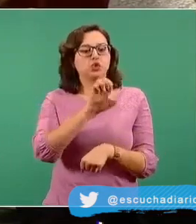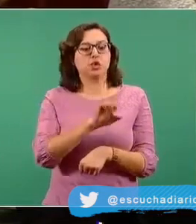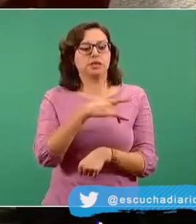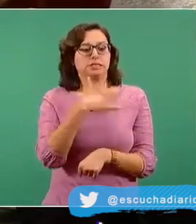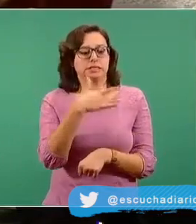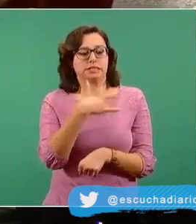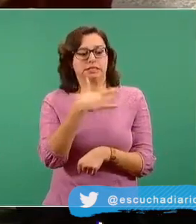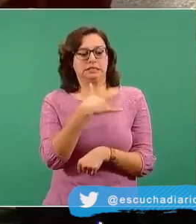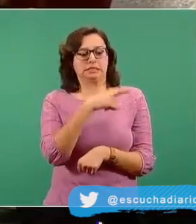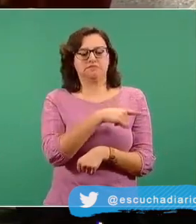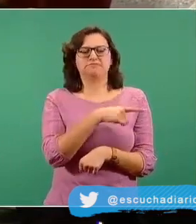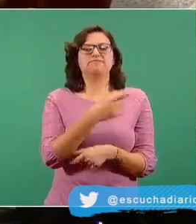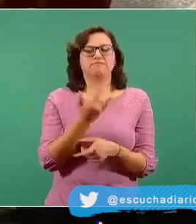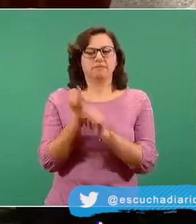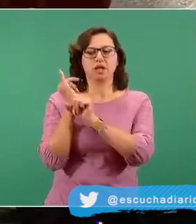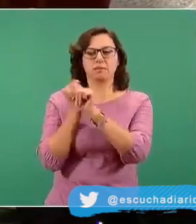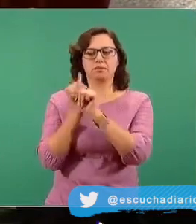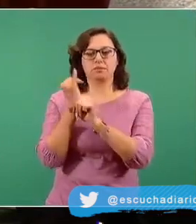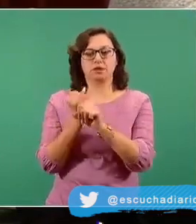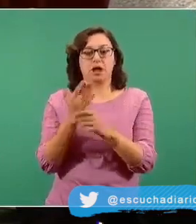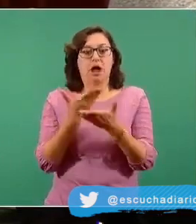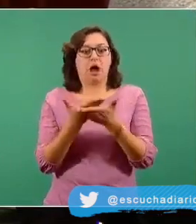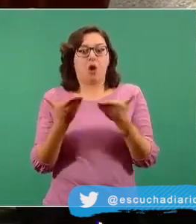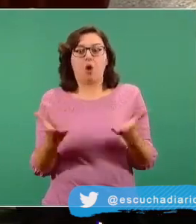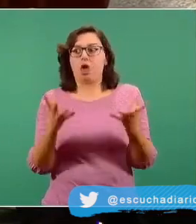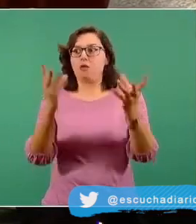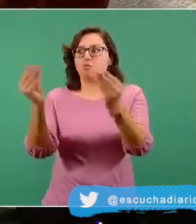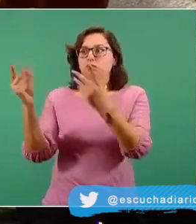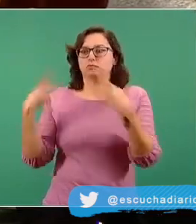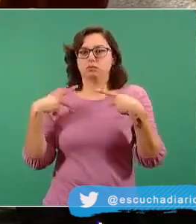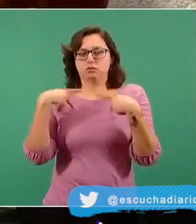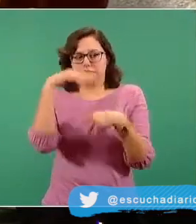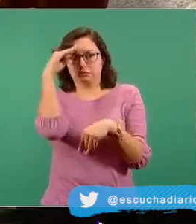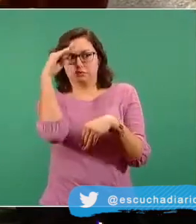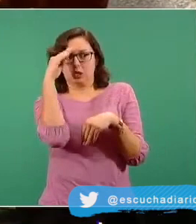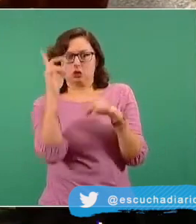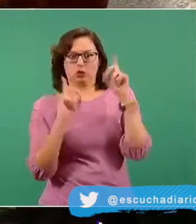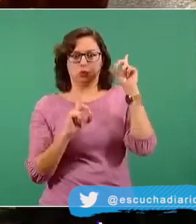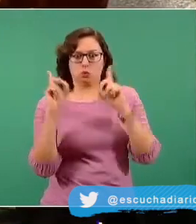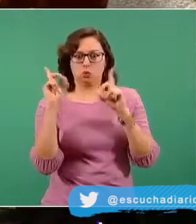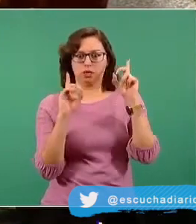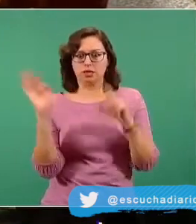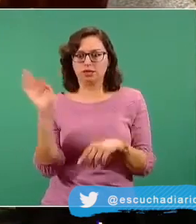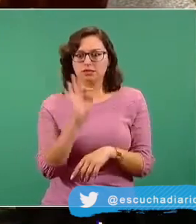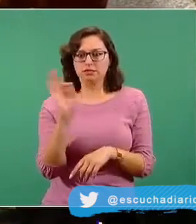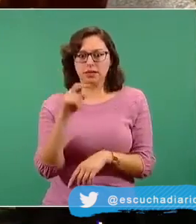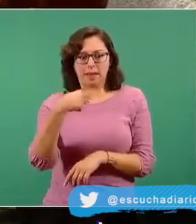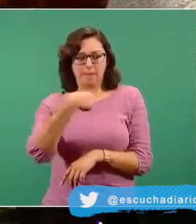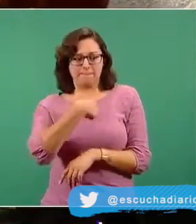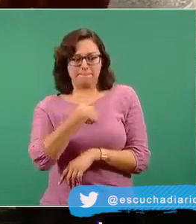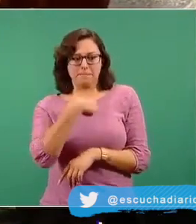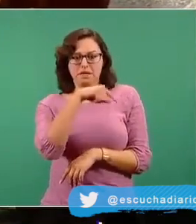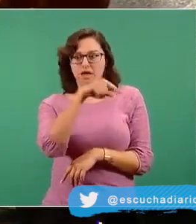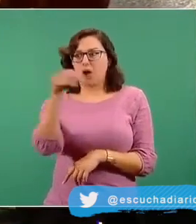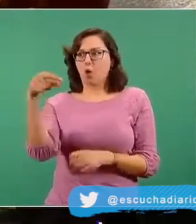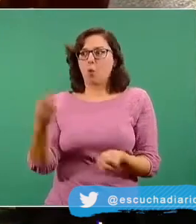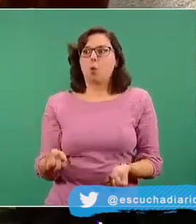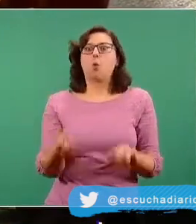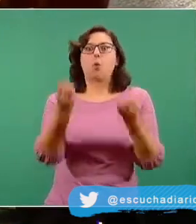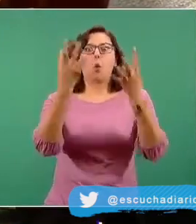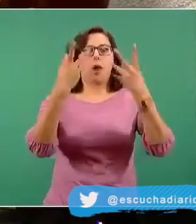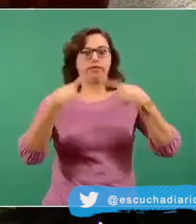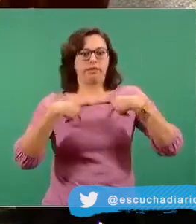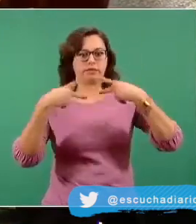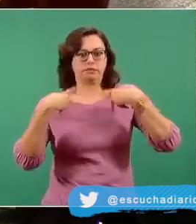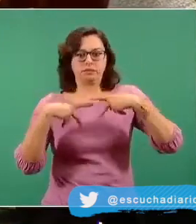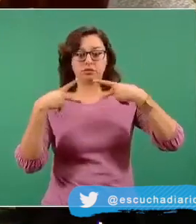específicamente esa enfermera. Si se va a dar seguimiento a los casos que ella atendió para ver si hubo